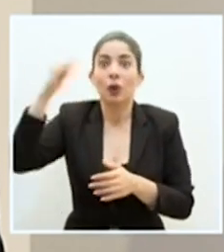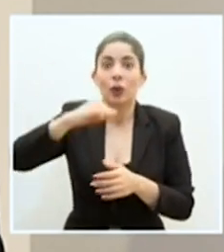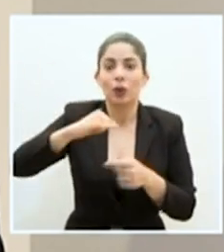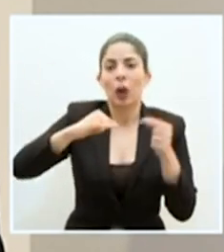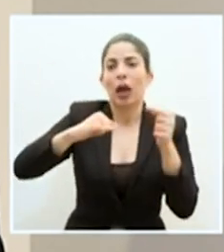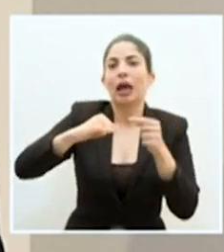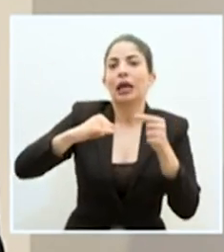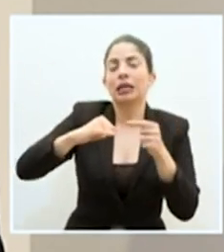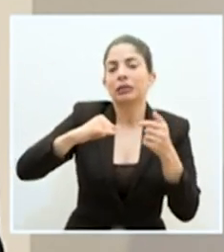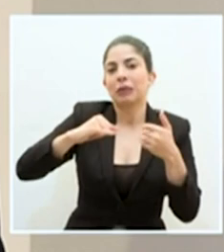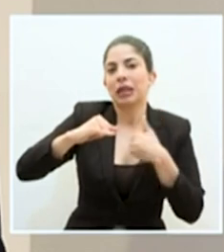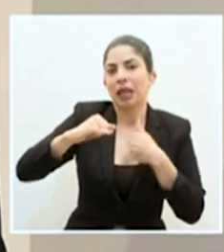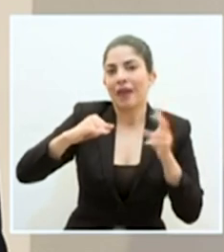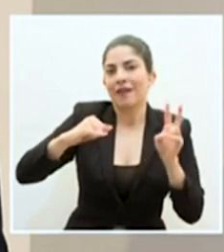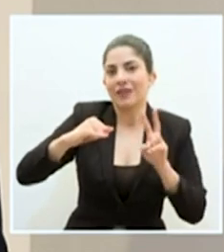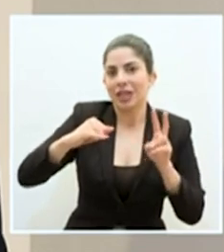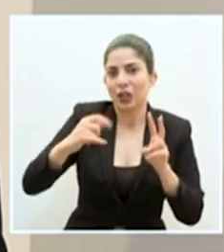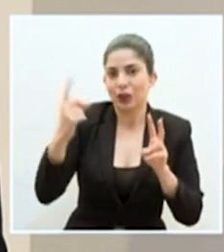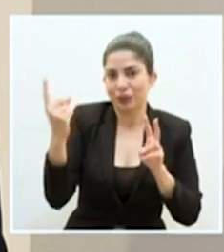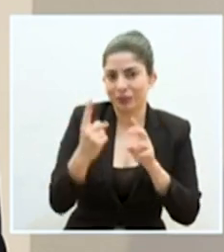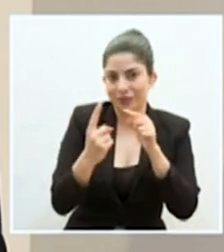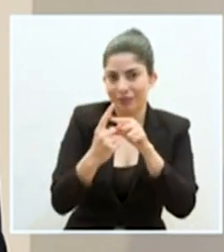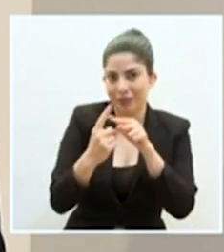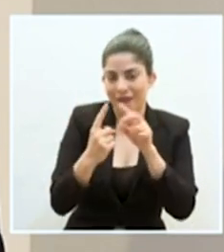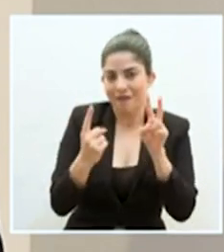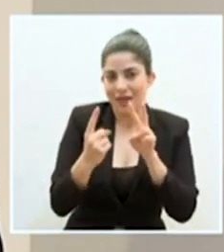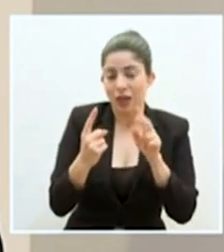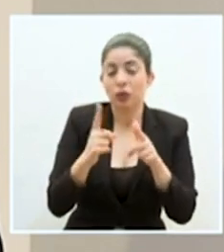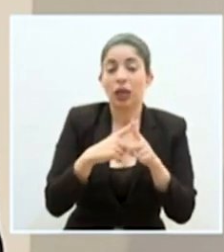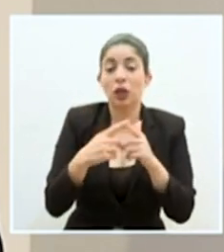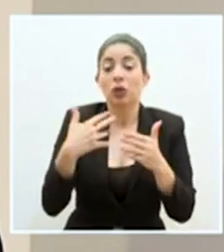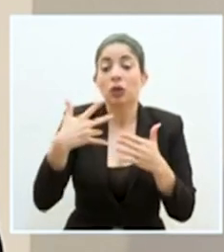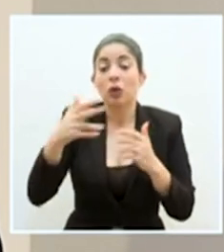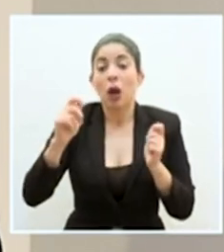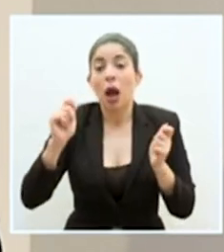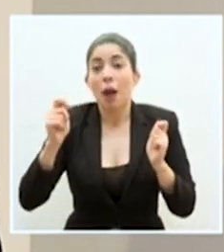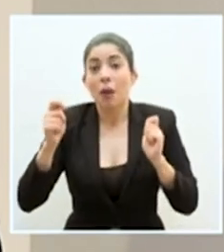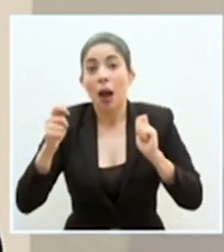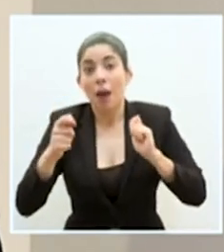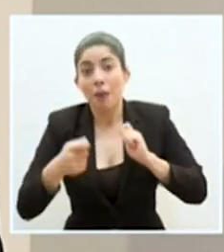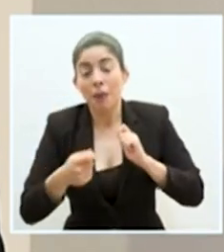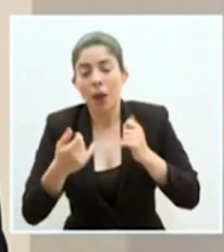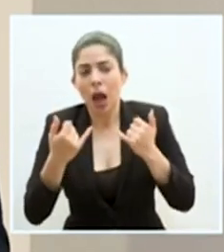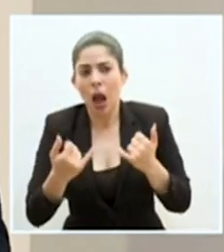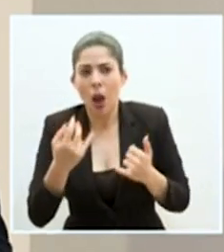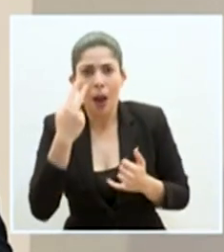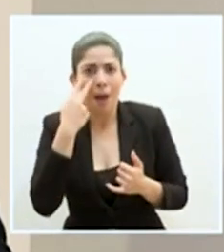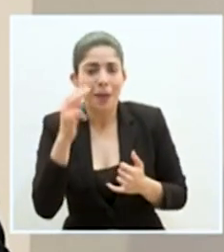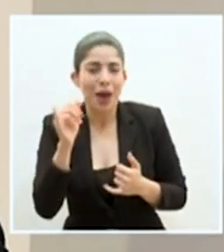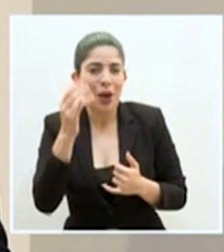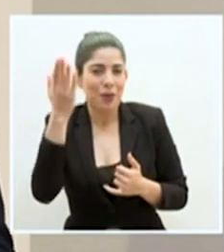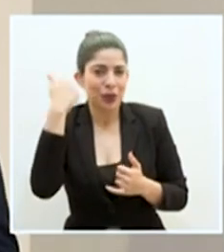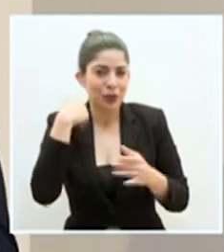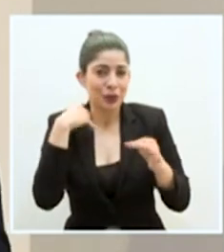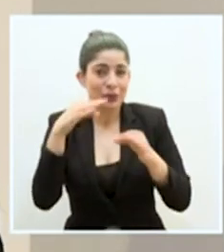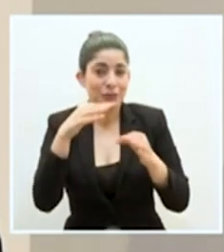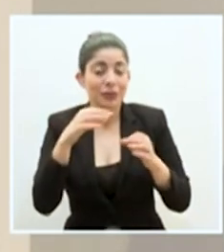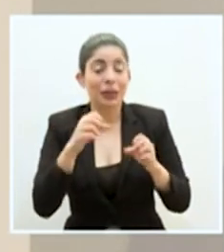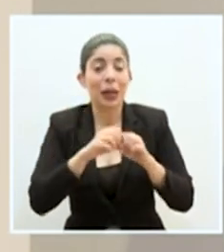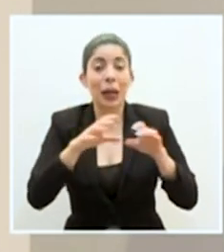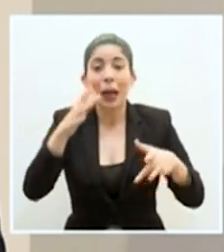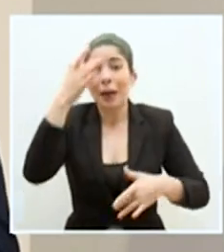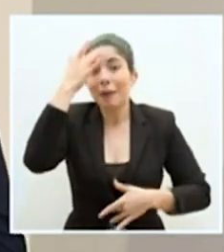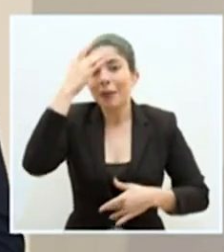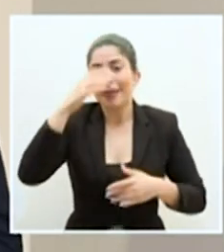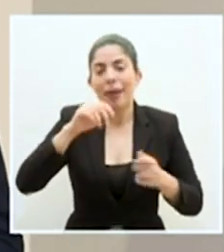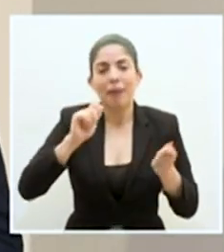pues el virus, ¿verdad? Y obviamente conforme la dinámica ha ido cambiando, pues también hemos ido viendo que, como yo indicaba, los momentos epidemiológicos han ido